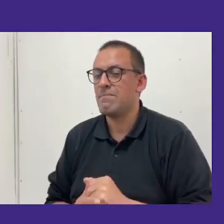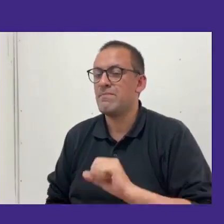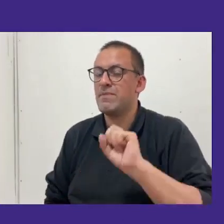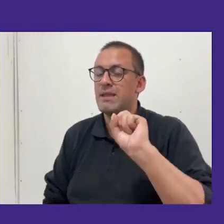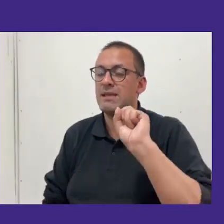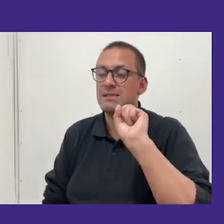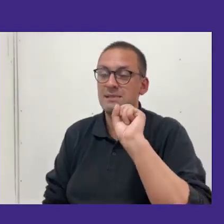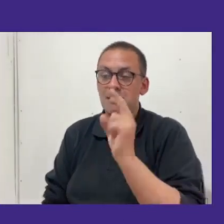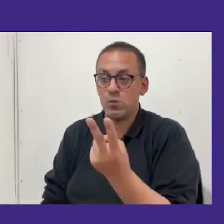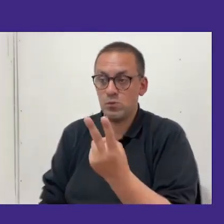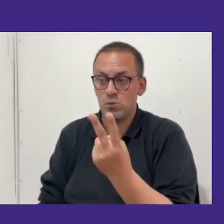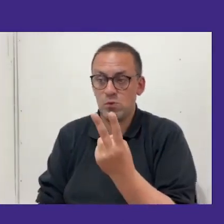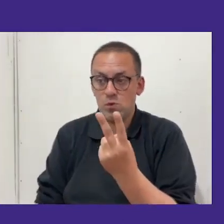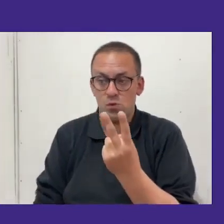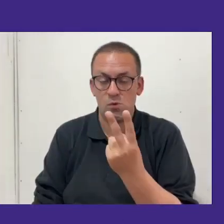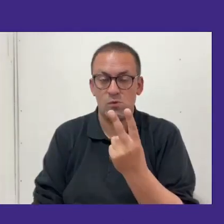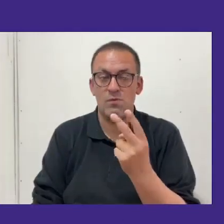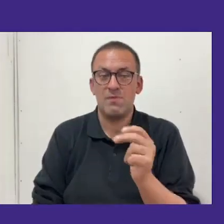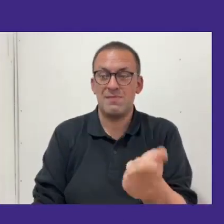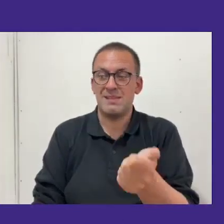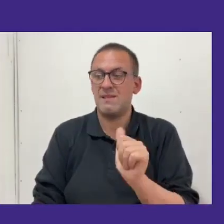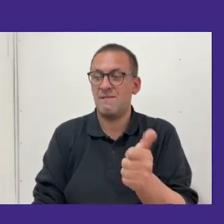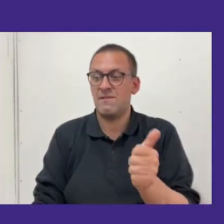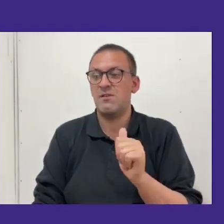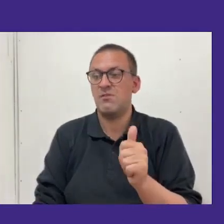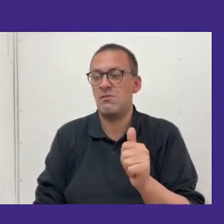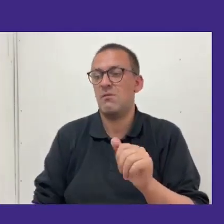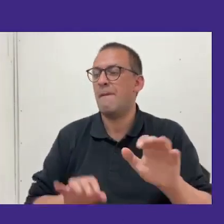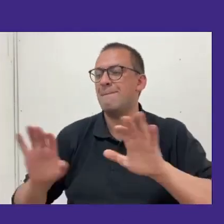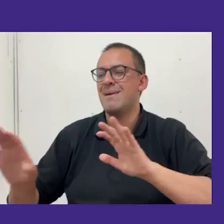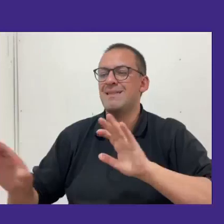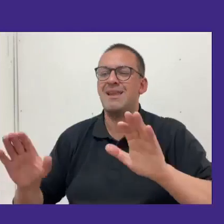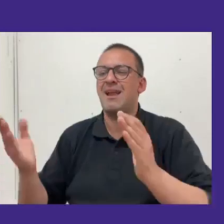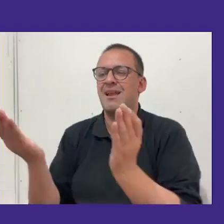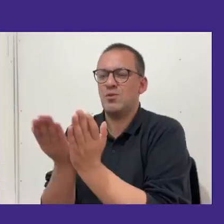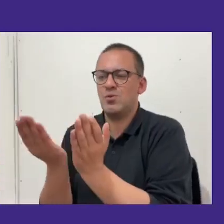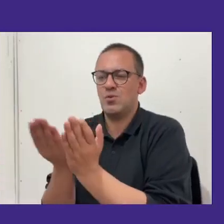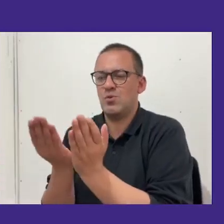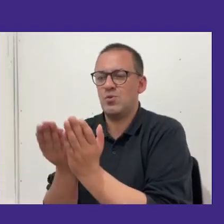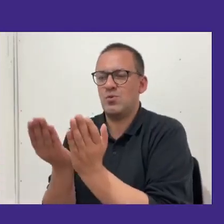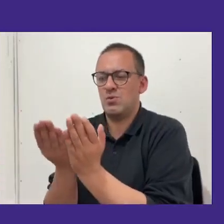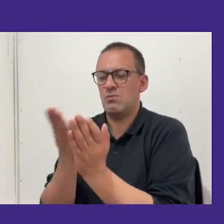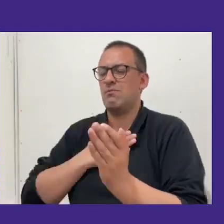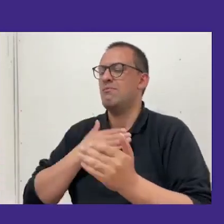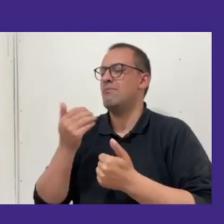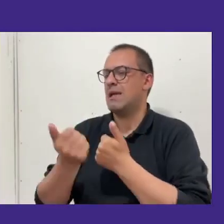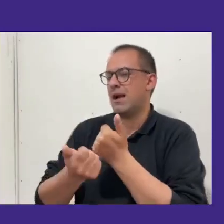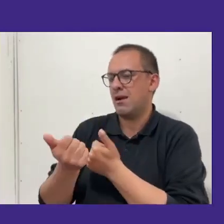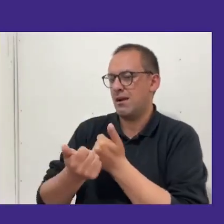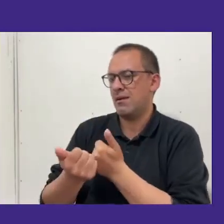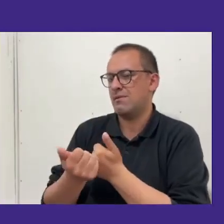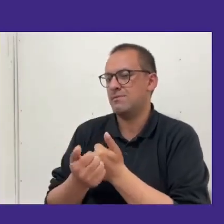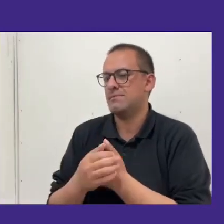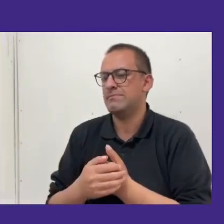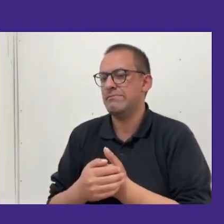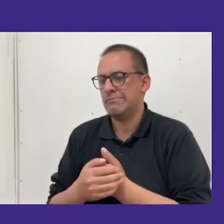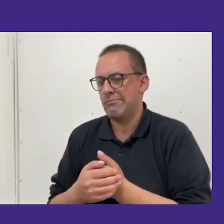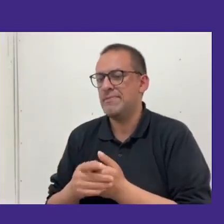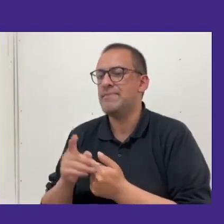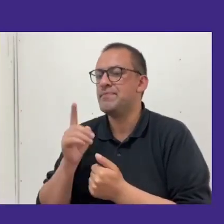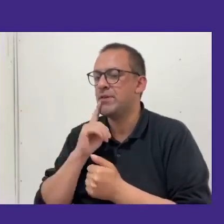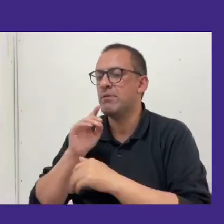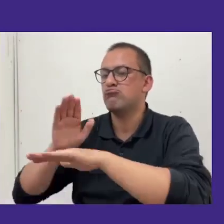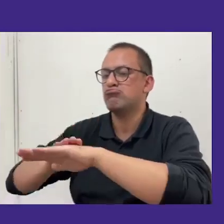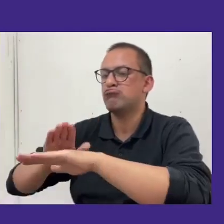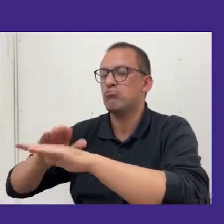desafío es conseguir material de estudio adecuado para la carrera, porque si bien tenemos cierto el